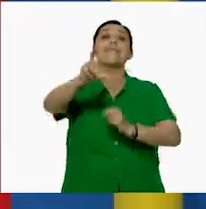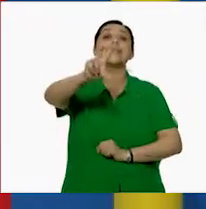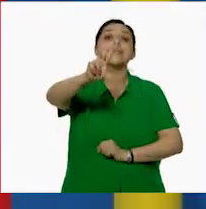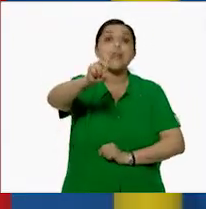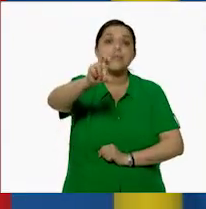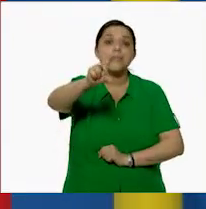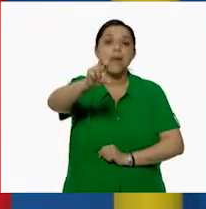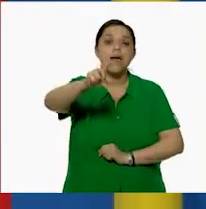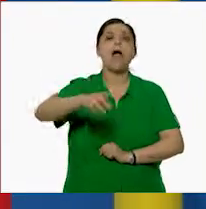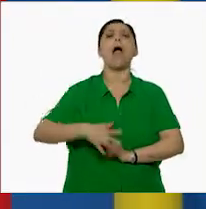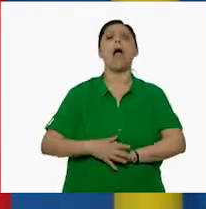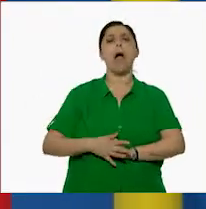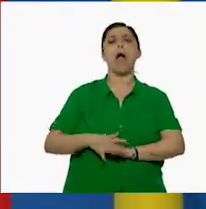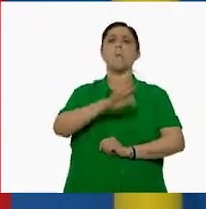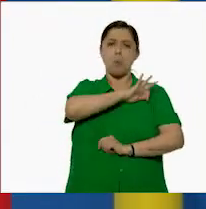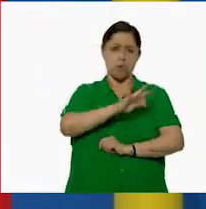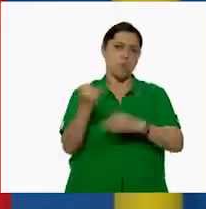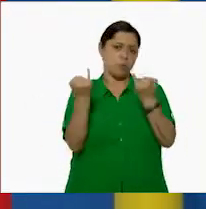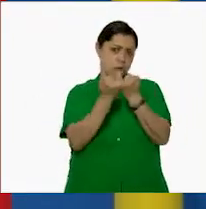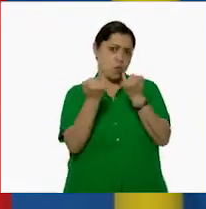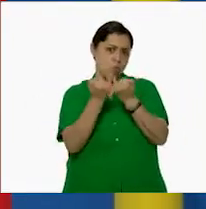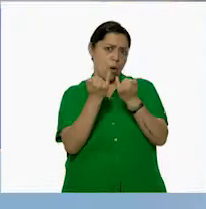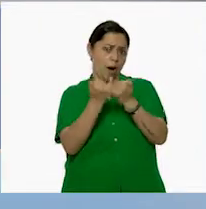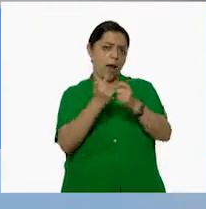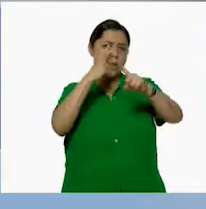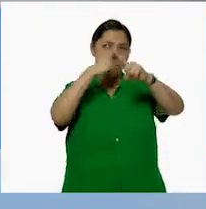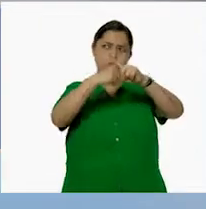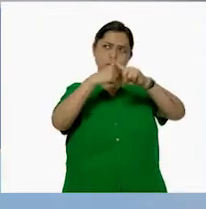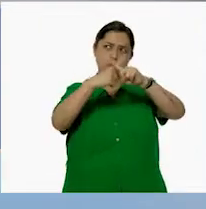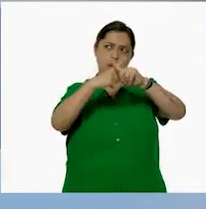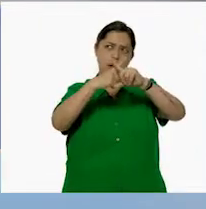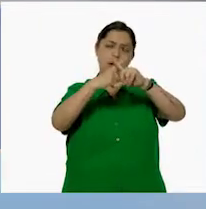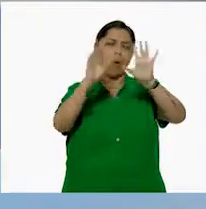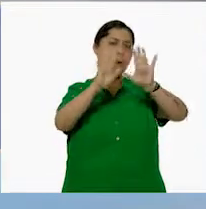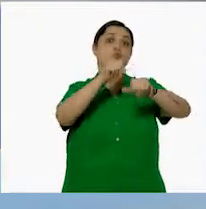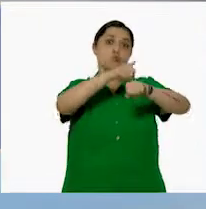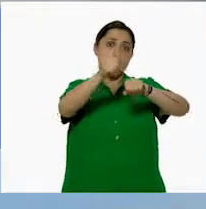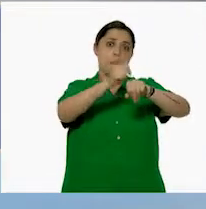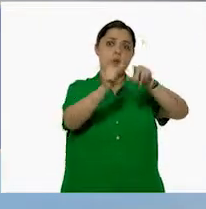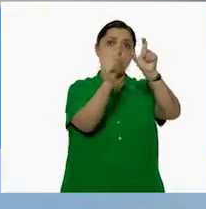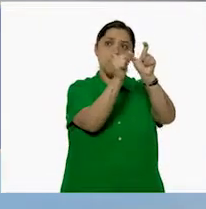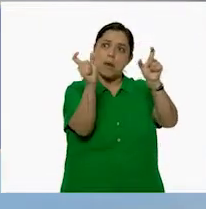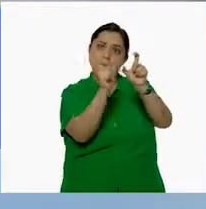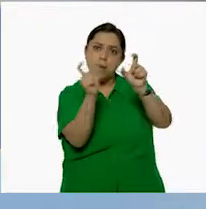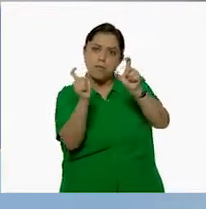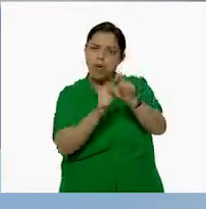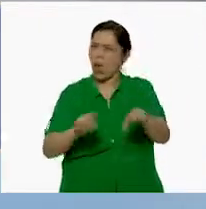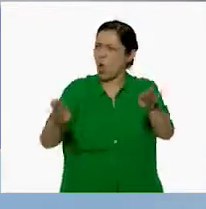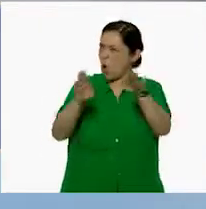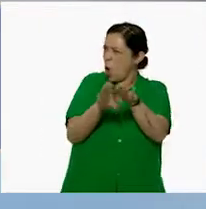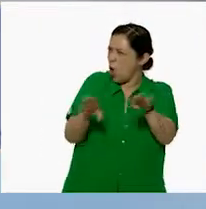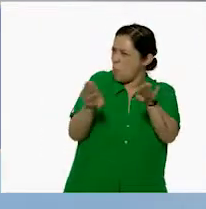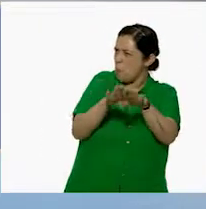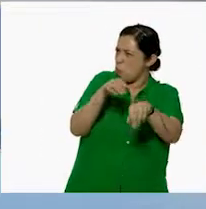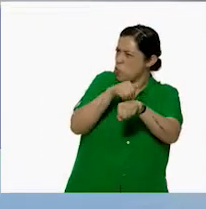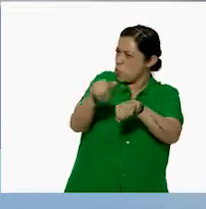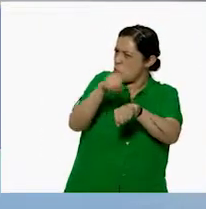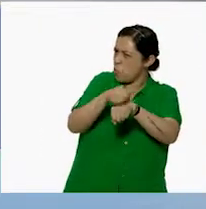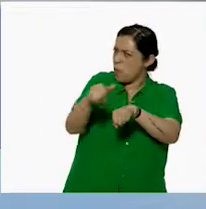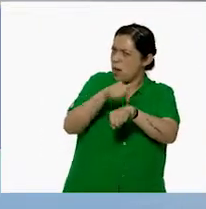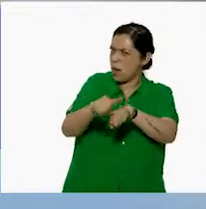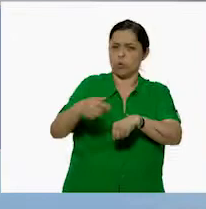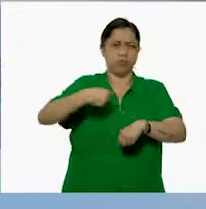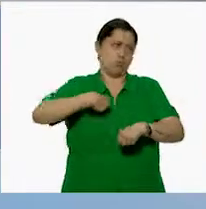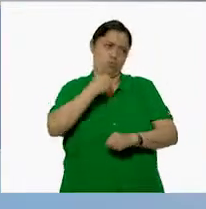usar la estrategia de descomponer los números? ¿Qué? ¿Qué? ¿Descomponer los números? Profe, Jenny quiere